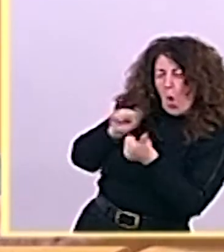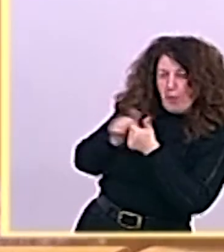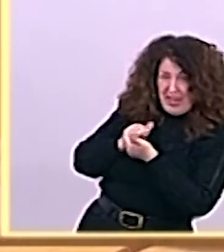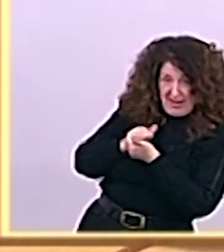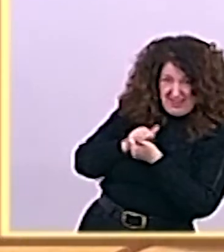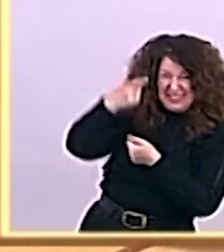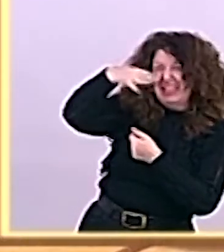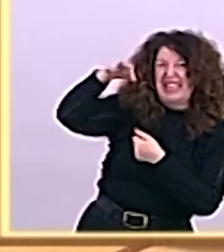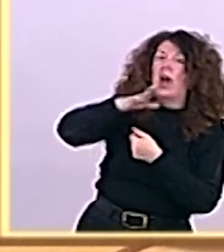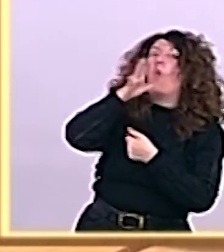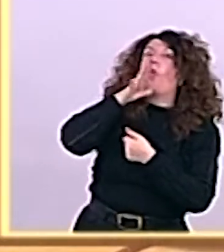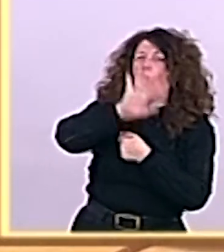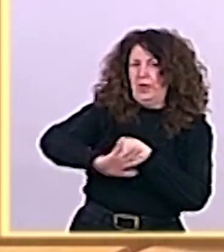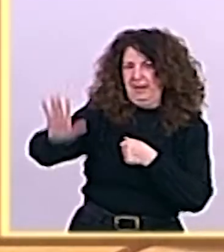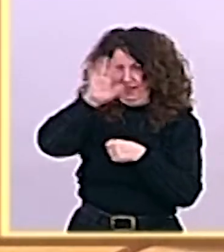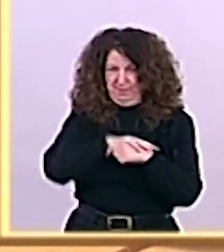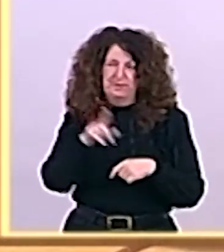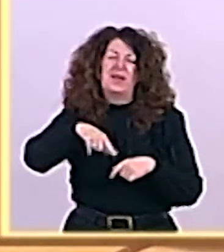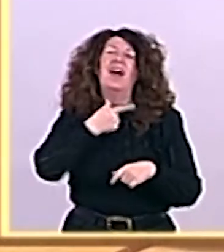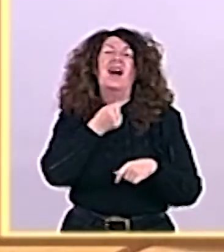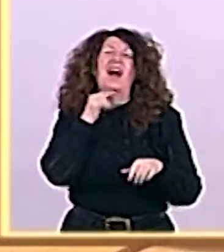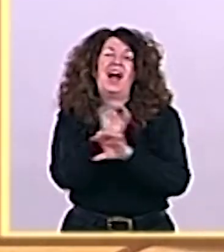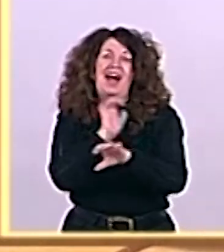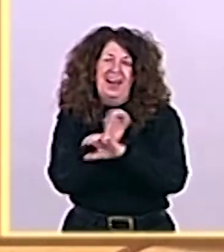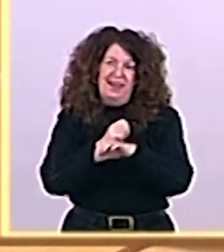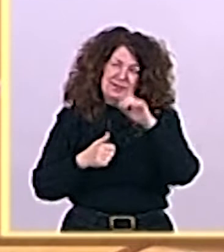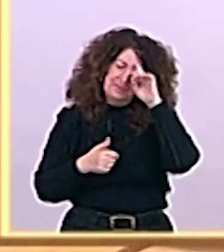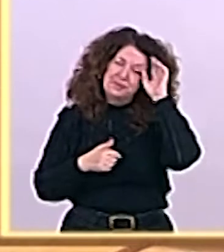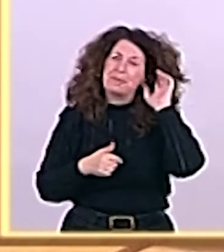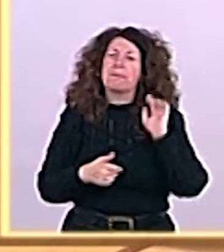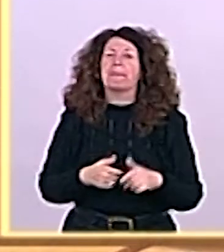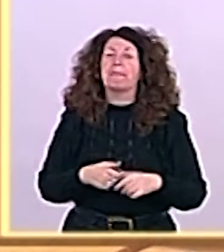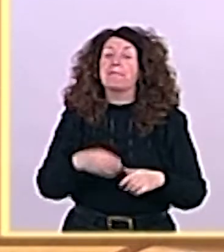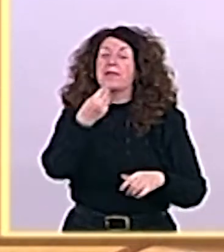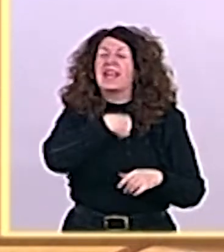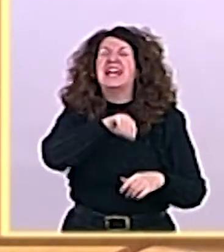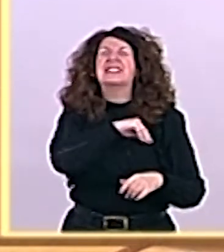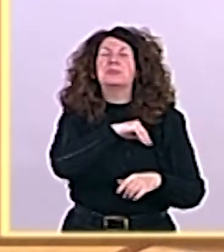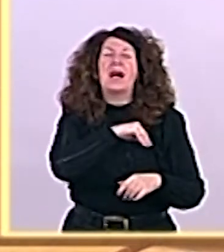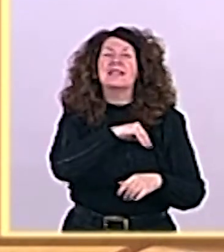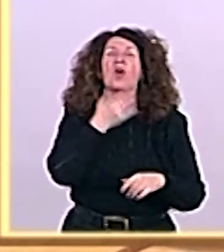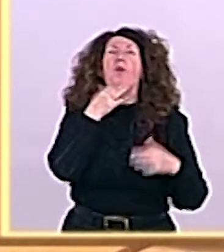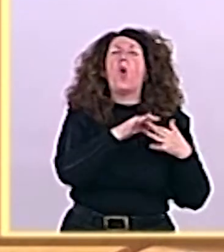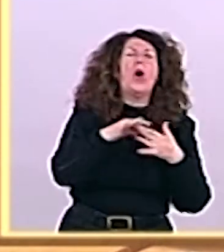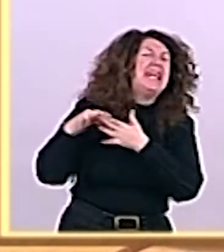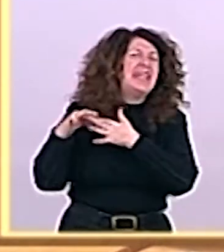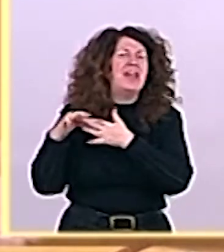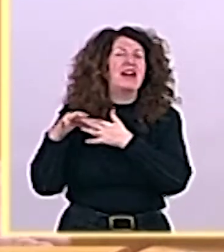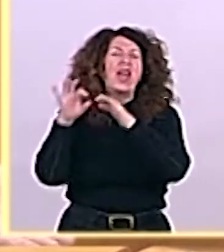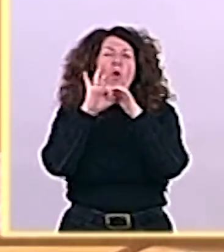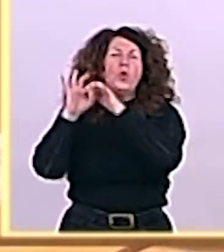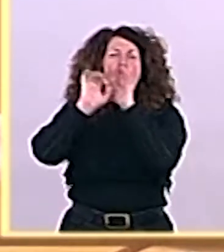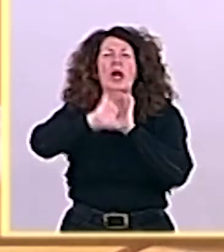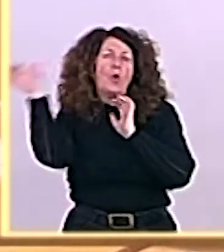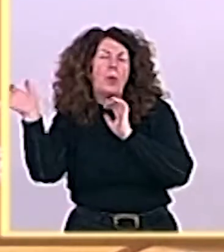España lidera la posición de la Unión Europea en todos los asuntos estratégicos. Pero la